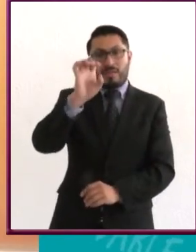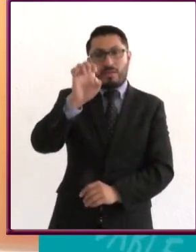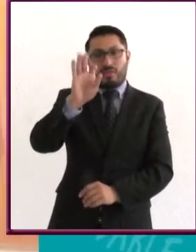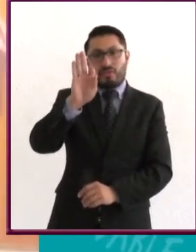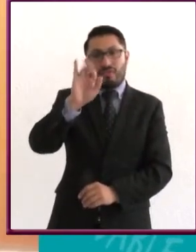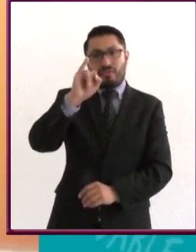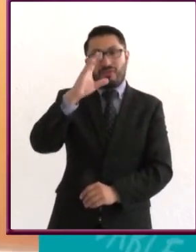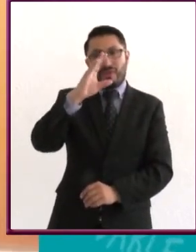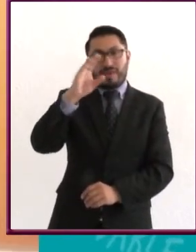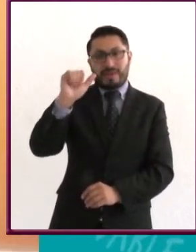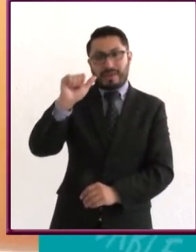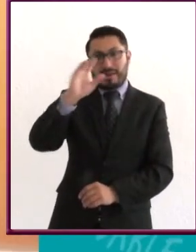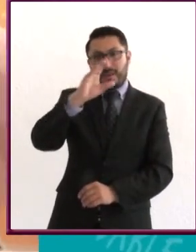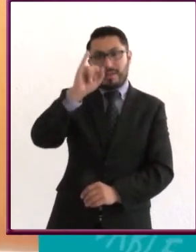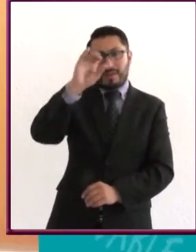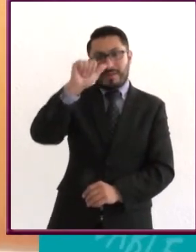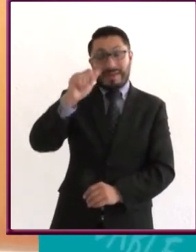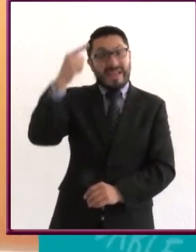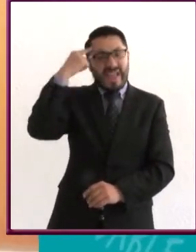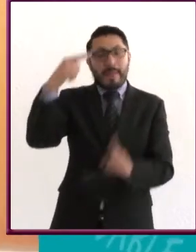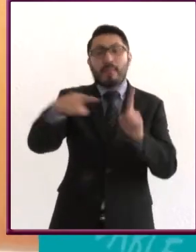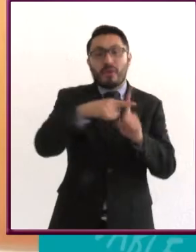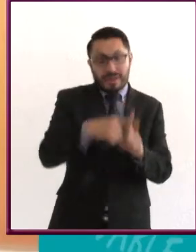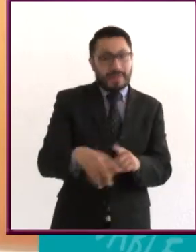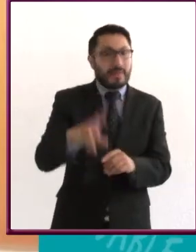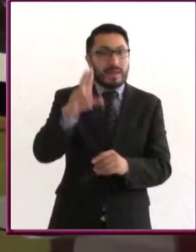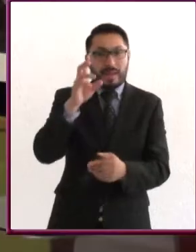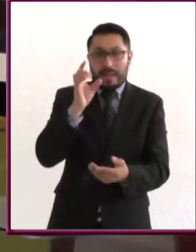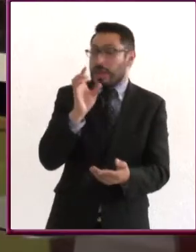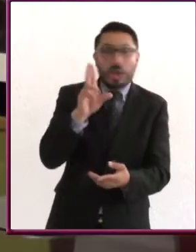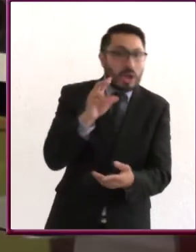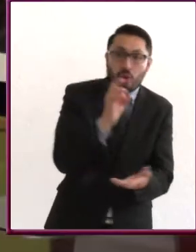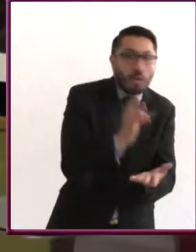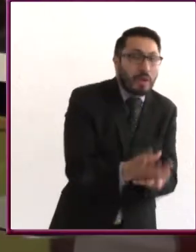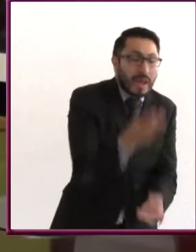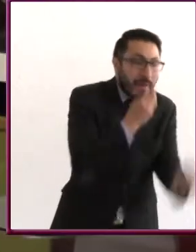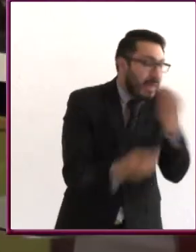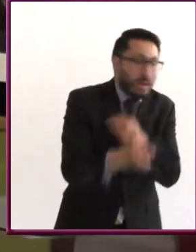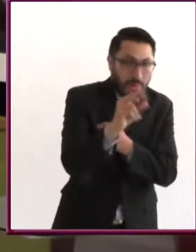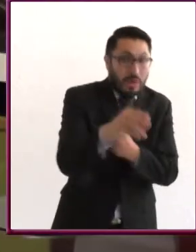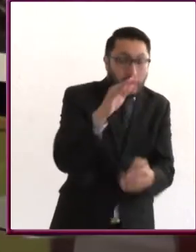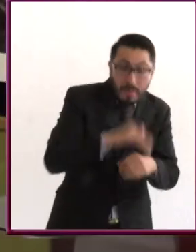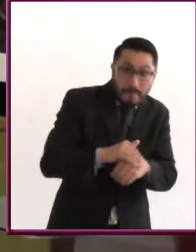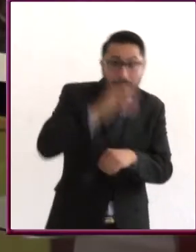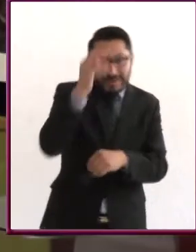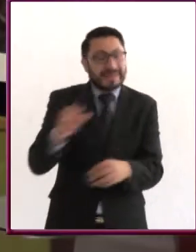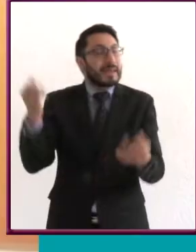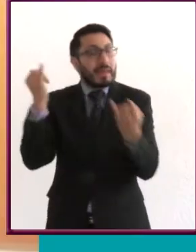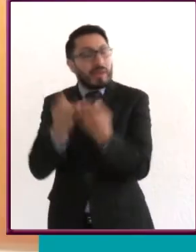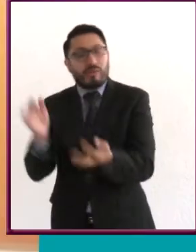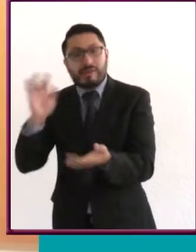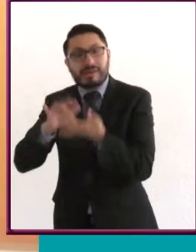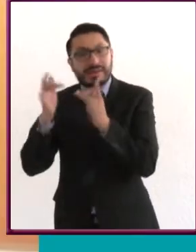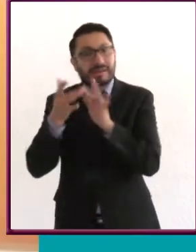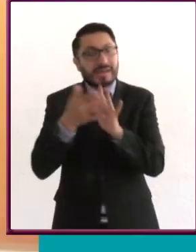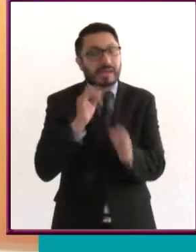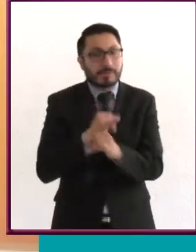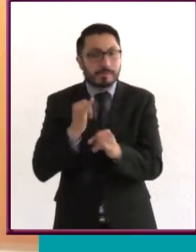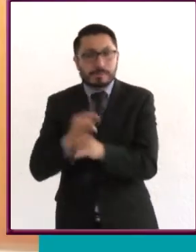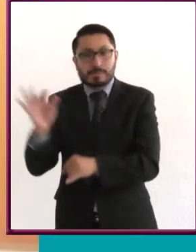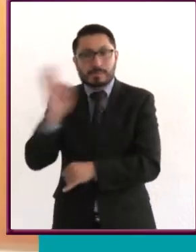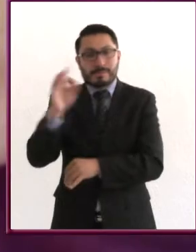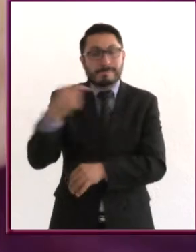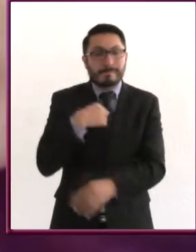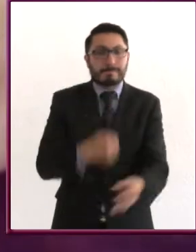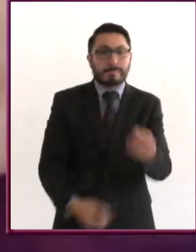Y no nada más hablo del alimento físico, sino que también hoy en día, por ejemplo, en las redes sociales. Si yo me la vivo